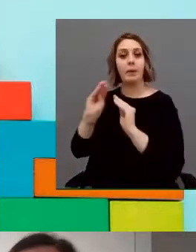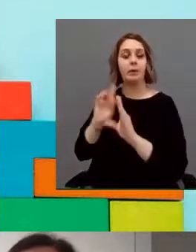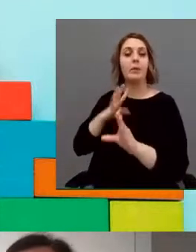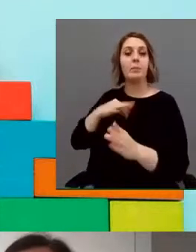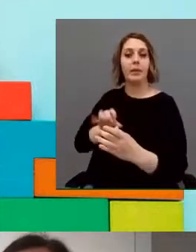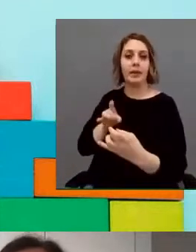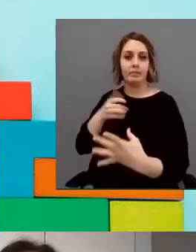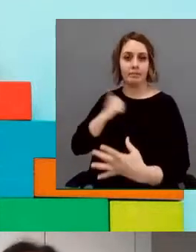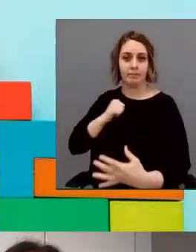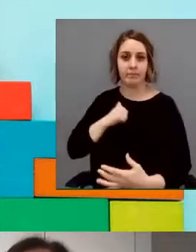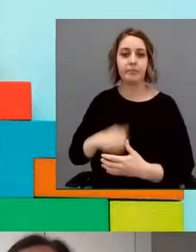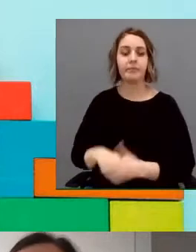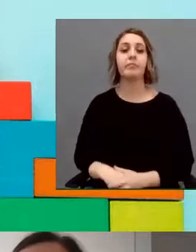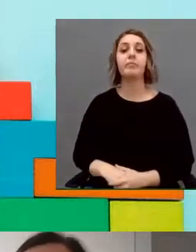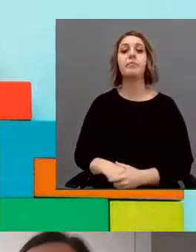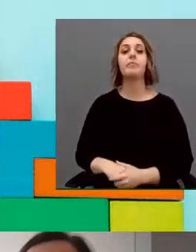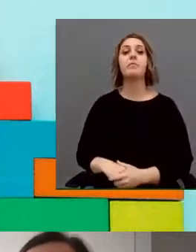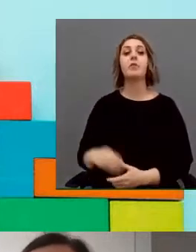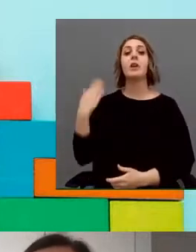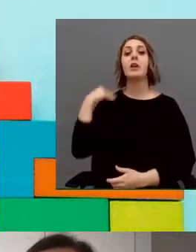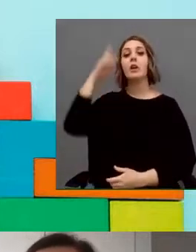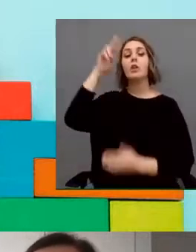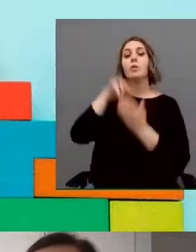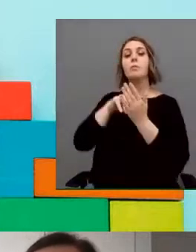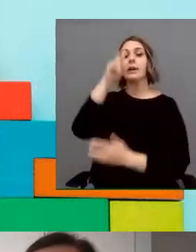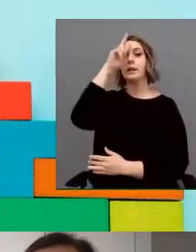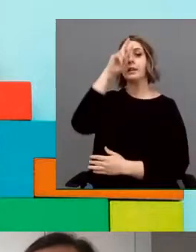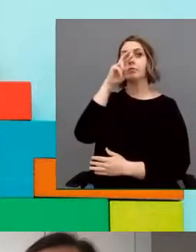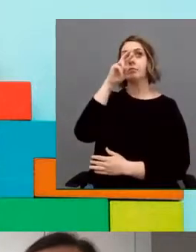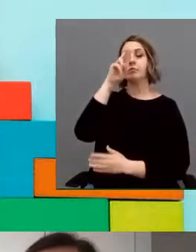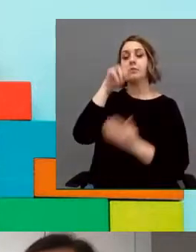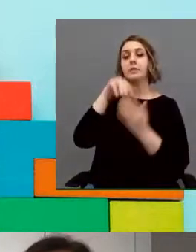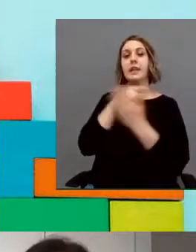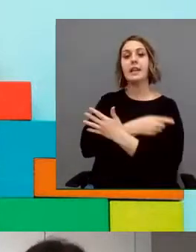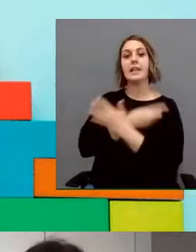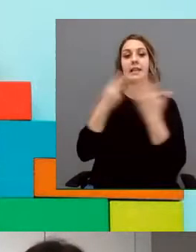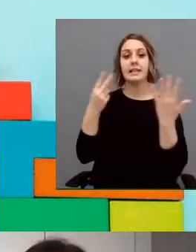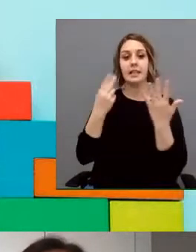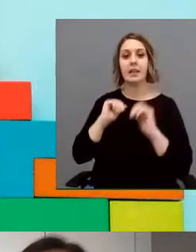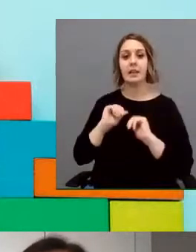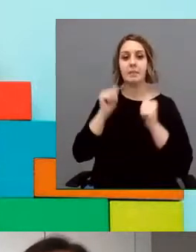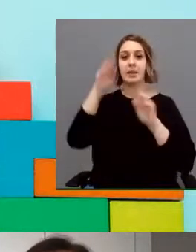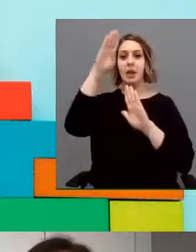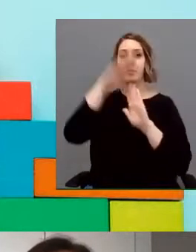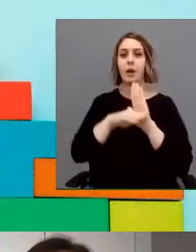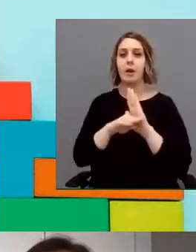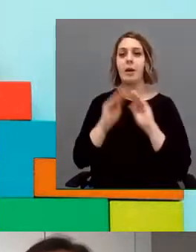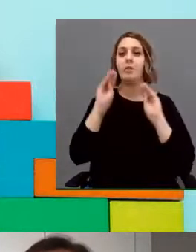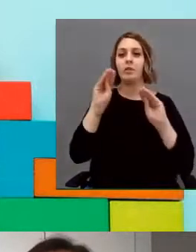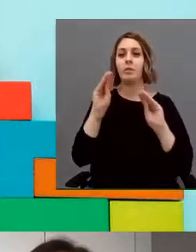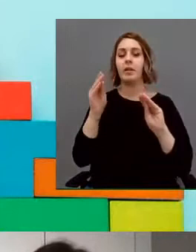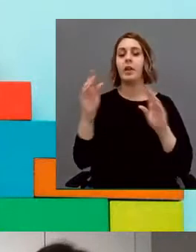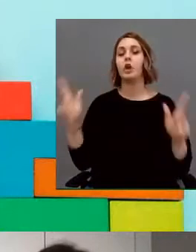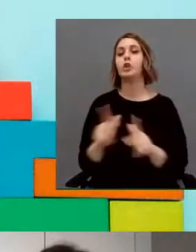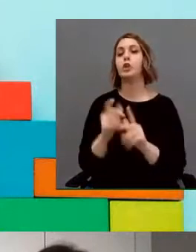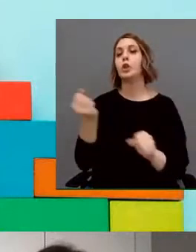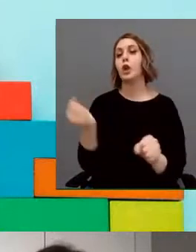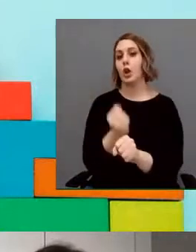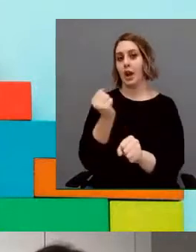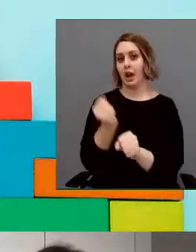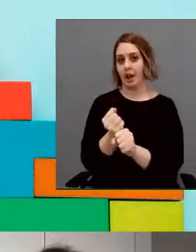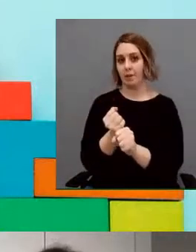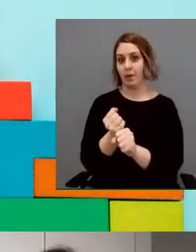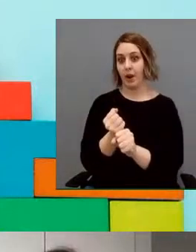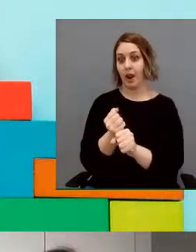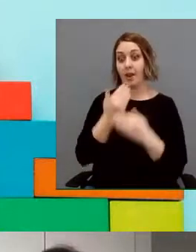En 2017 fue cuando a demanda de alguna de nuestras familias comenzamos con el programa de formación sociolaboral. A través